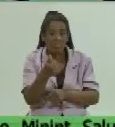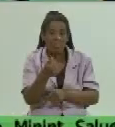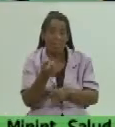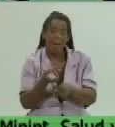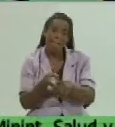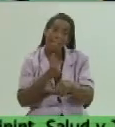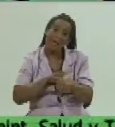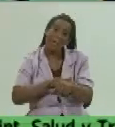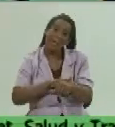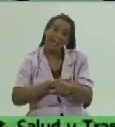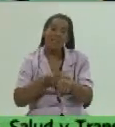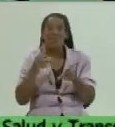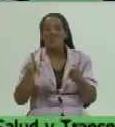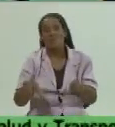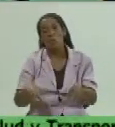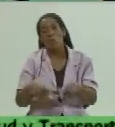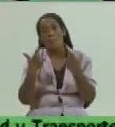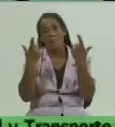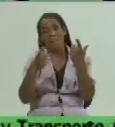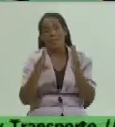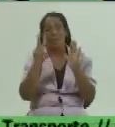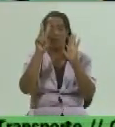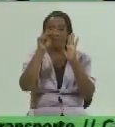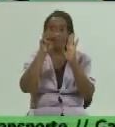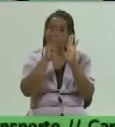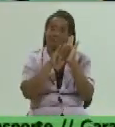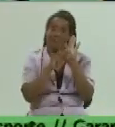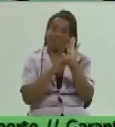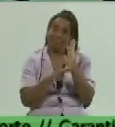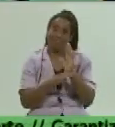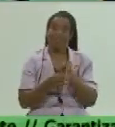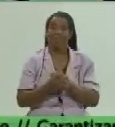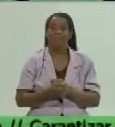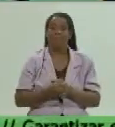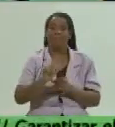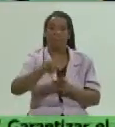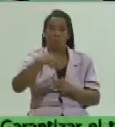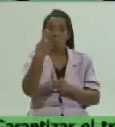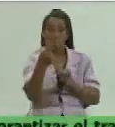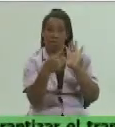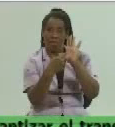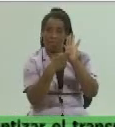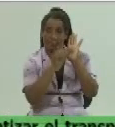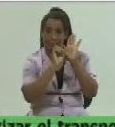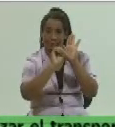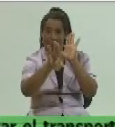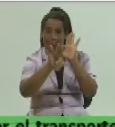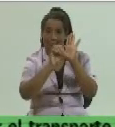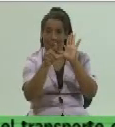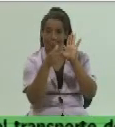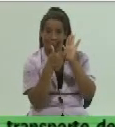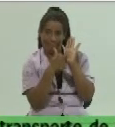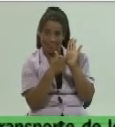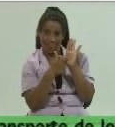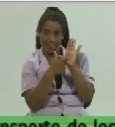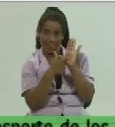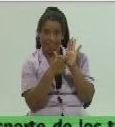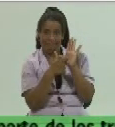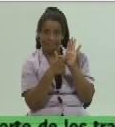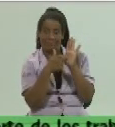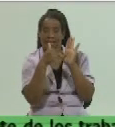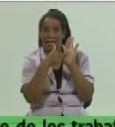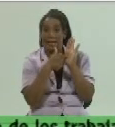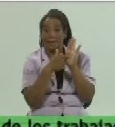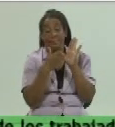es el cumplimiento de todas las medidas. próxima. Ahí está el pronóstico